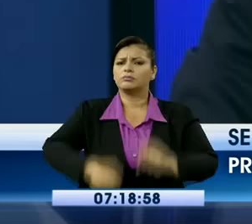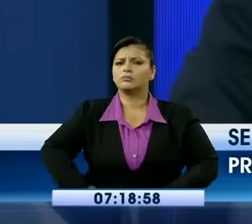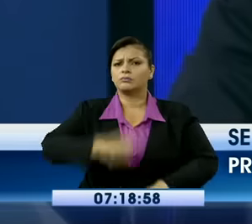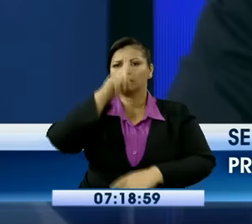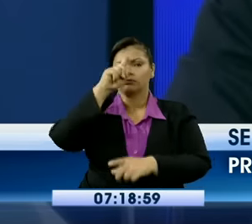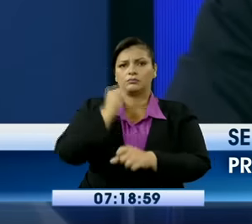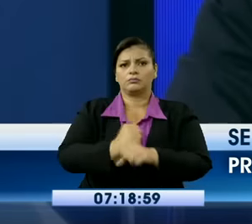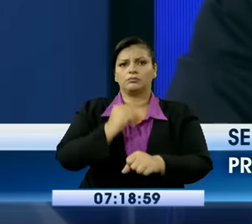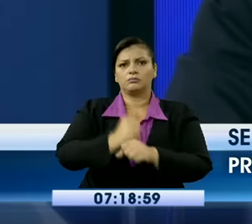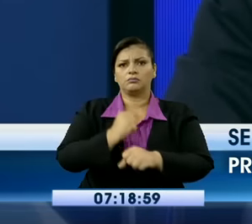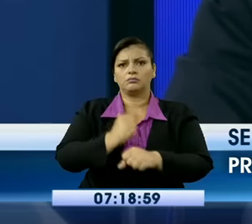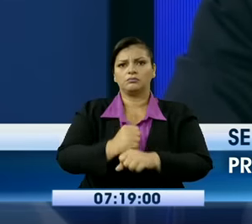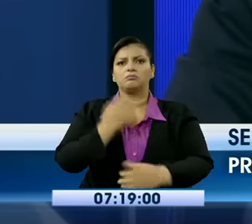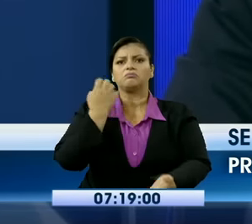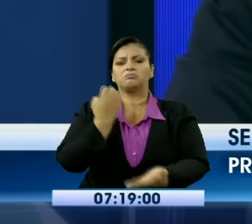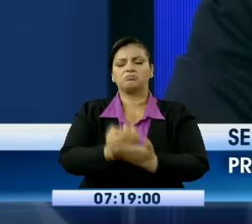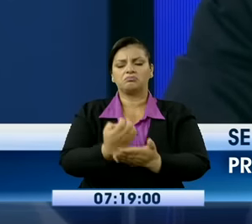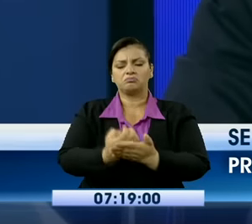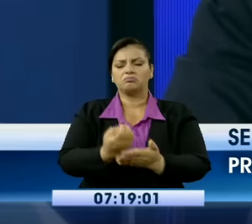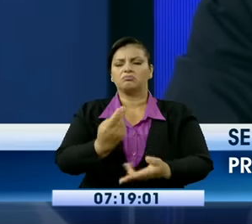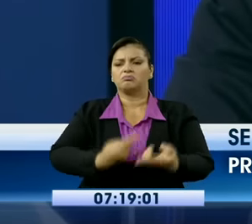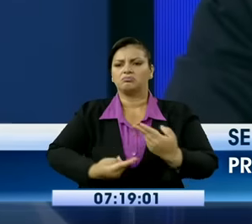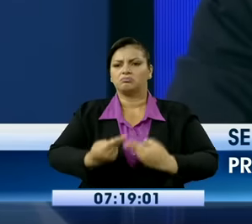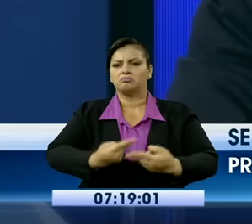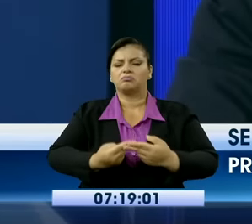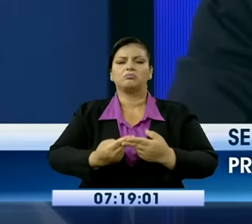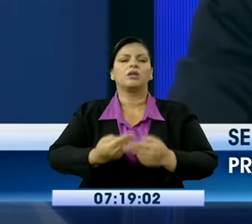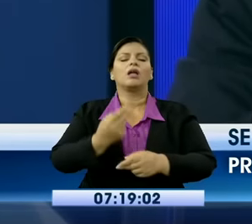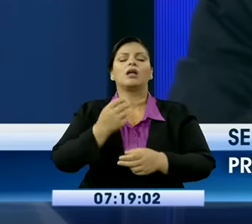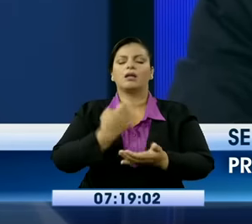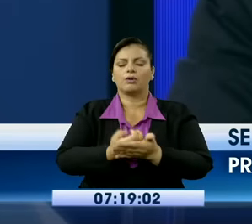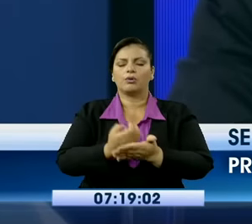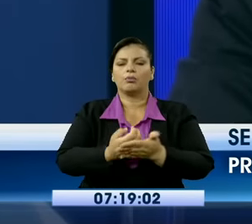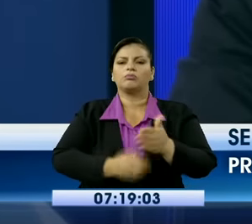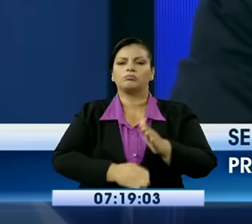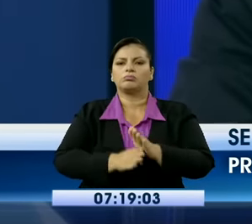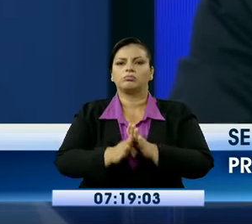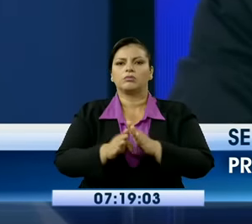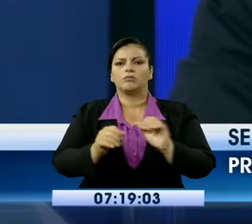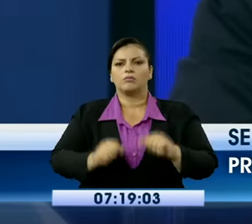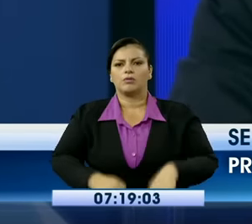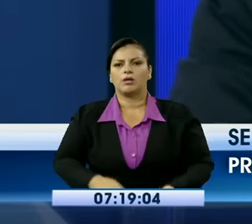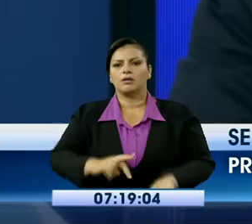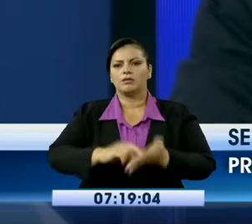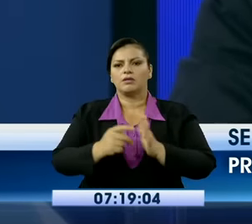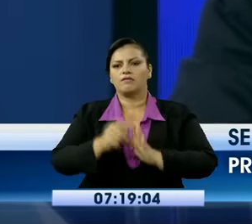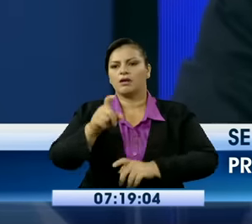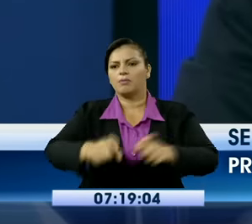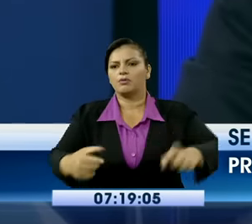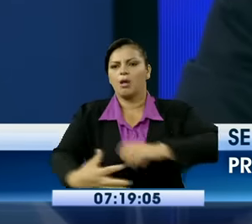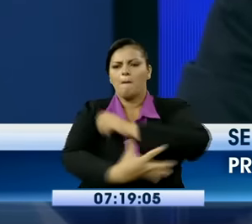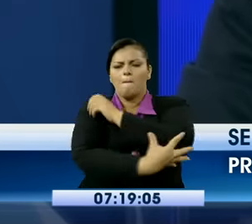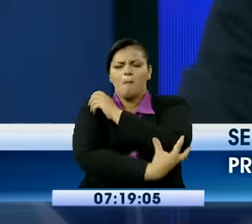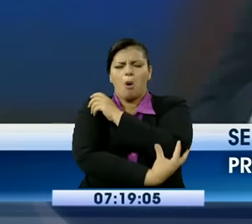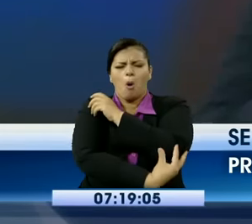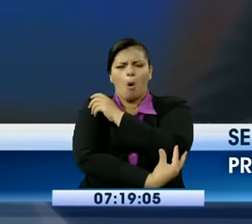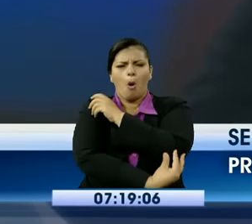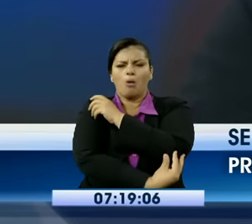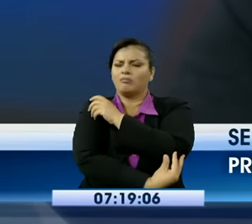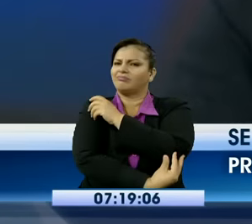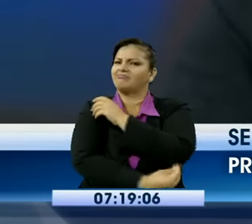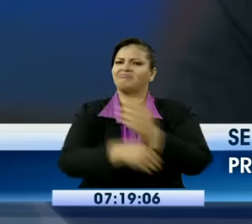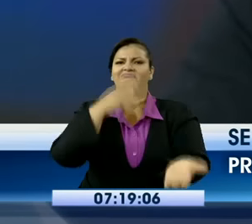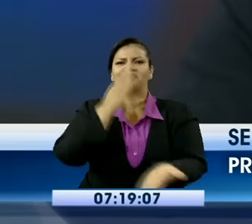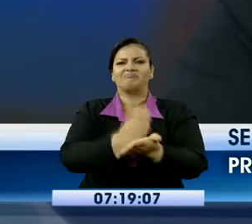integrarse a la economía popular y solidaria. De esta forma erradicaremos la pobreza extrema en nuestro país. Vemos